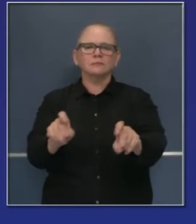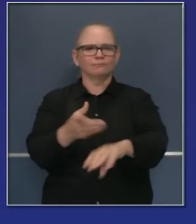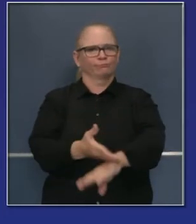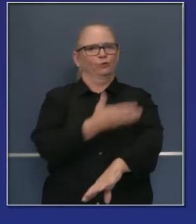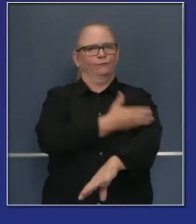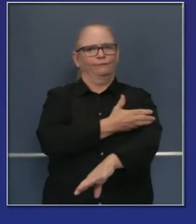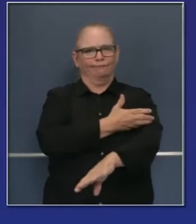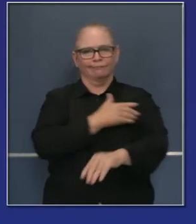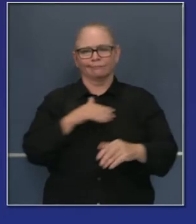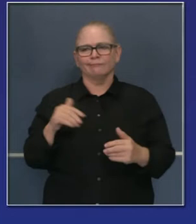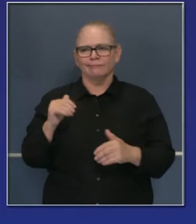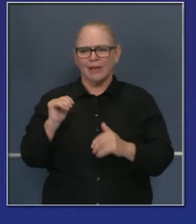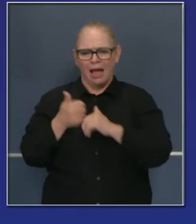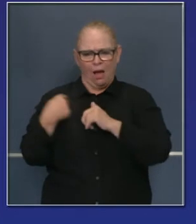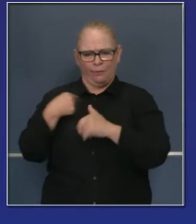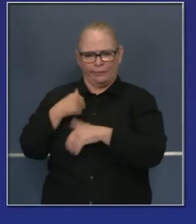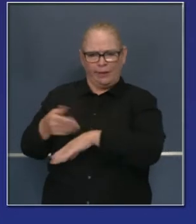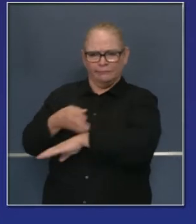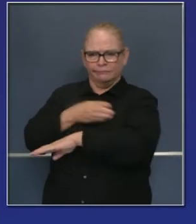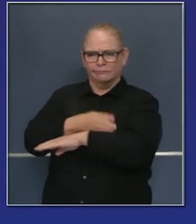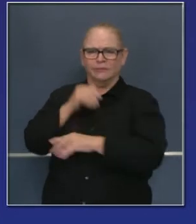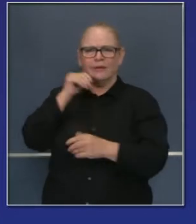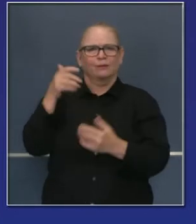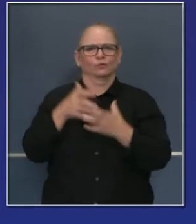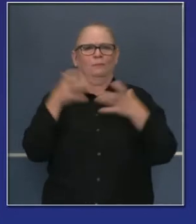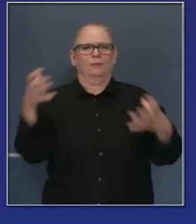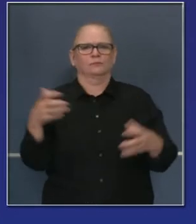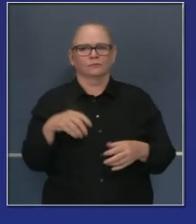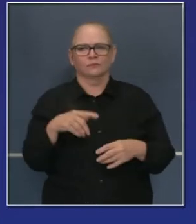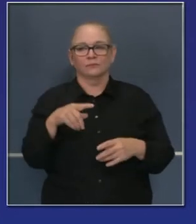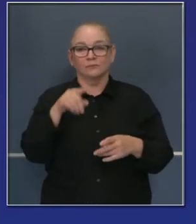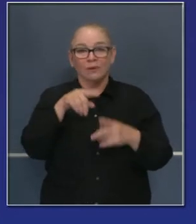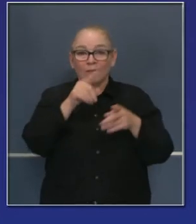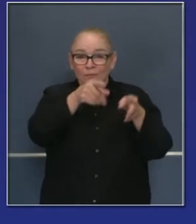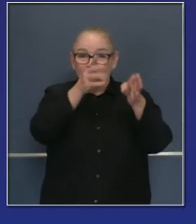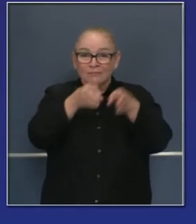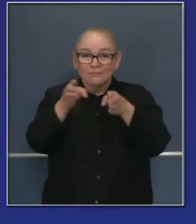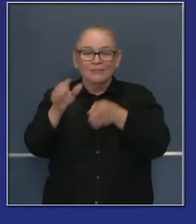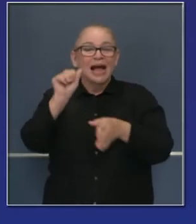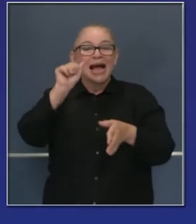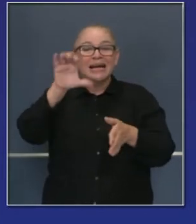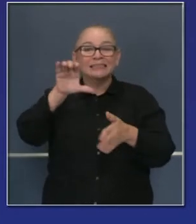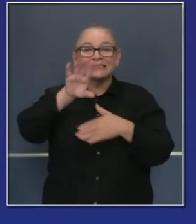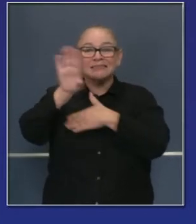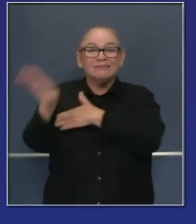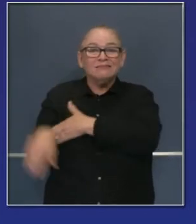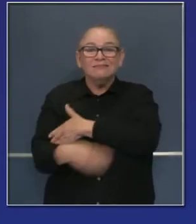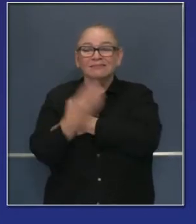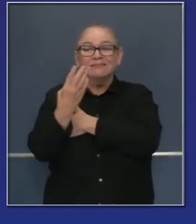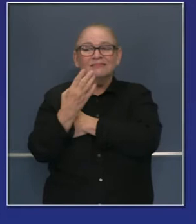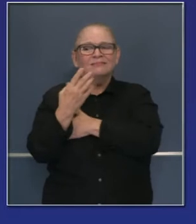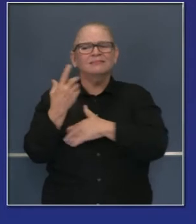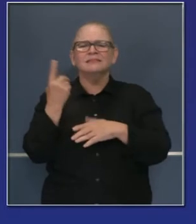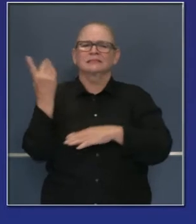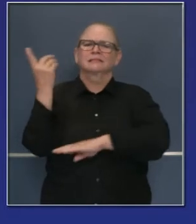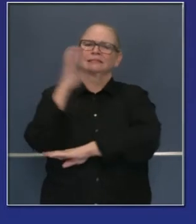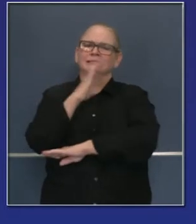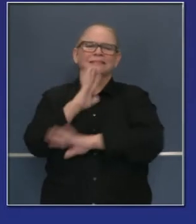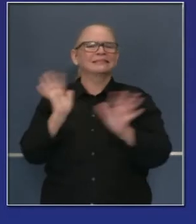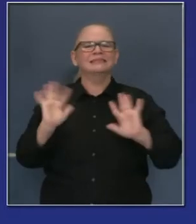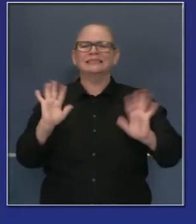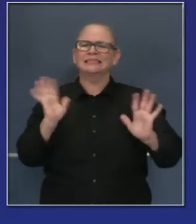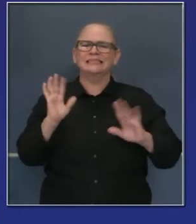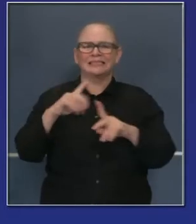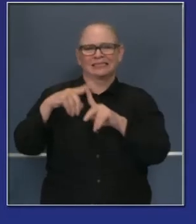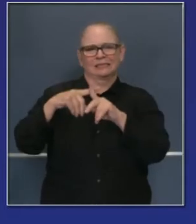a todos lo importante que es enfriar su casa y su oficina a través de la noche, hacer lo posible para